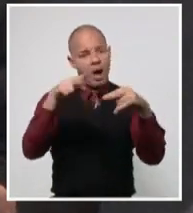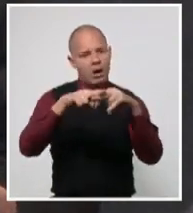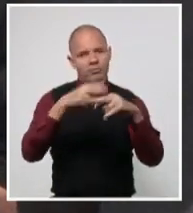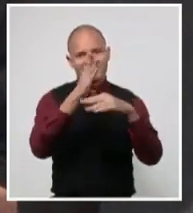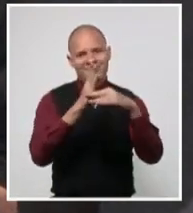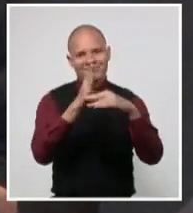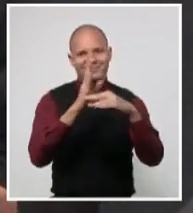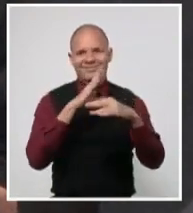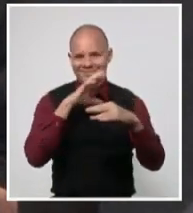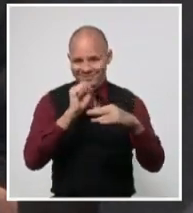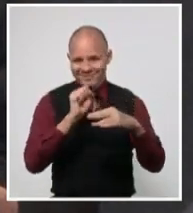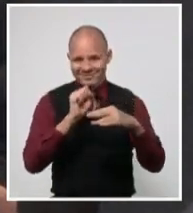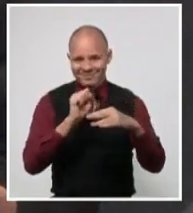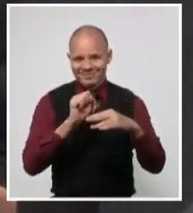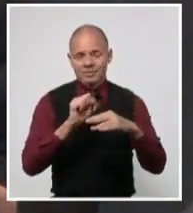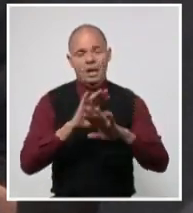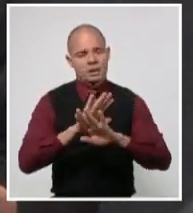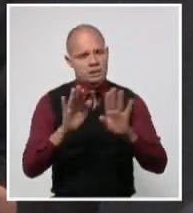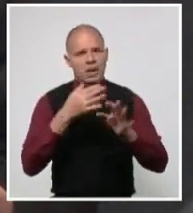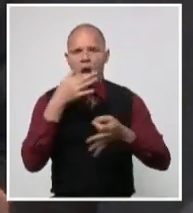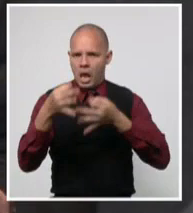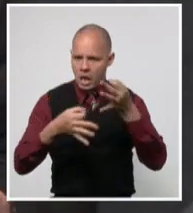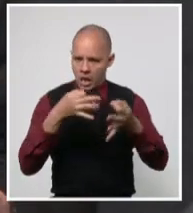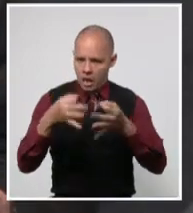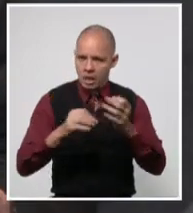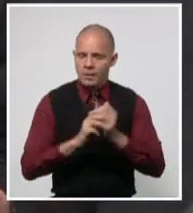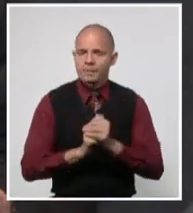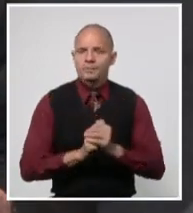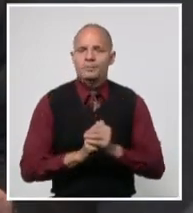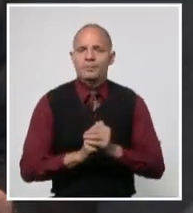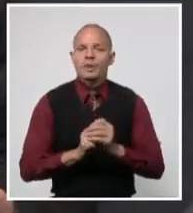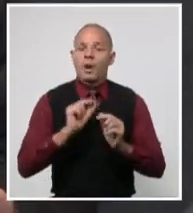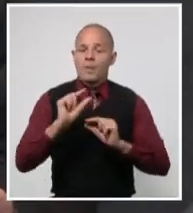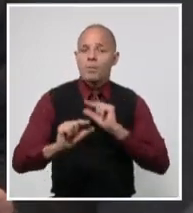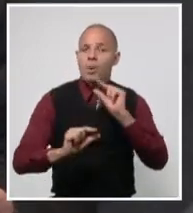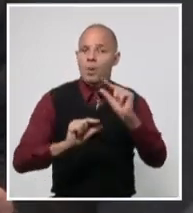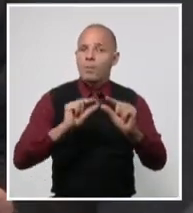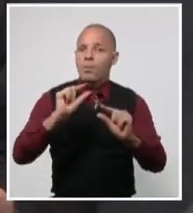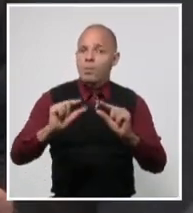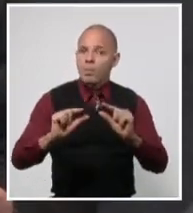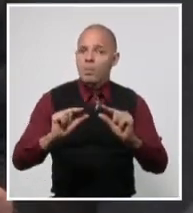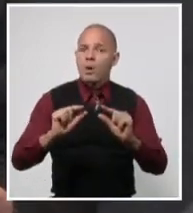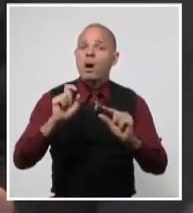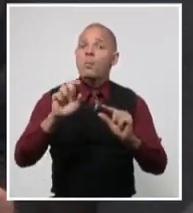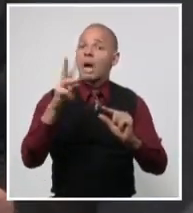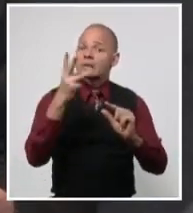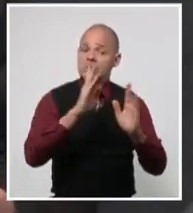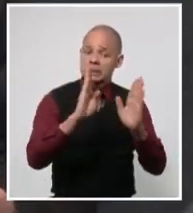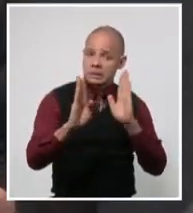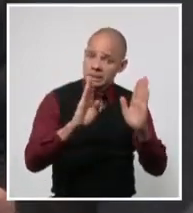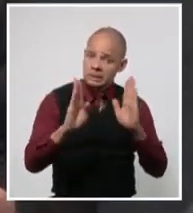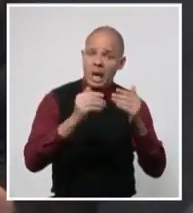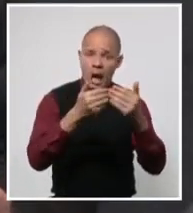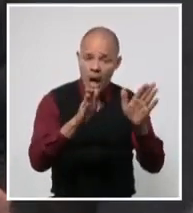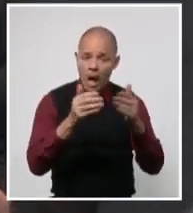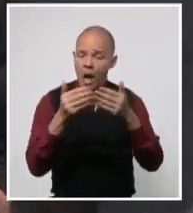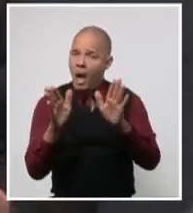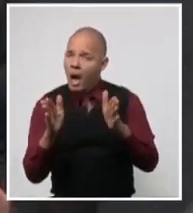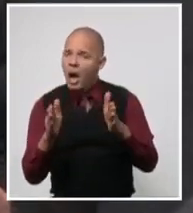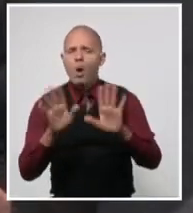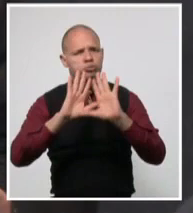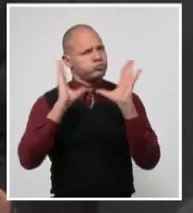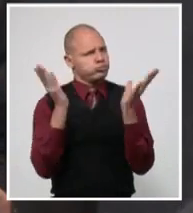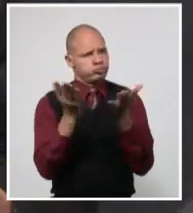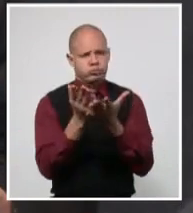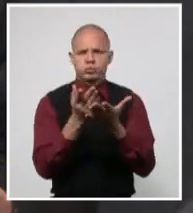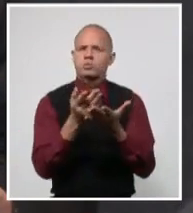permitirá el restablecimiento en su totalidad de las actividades económicas y productivas, la